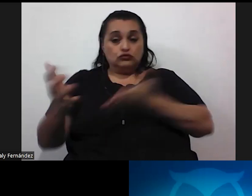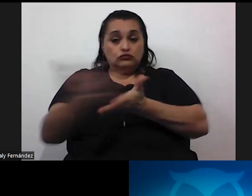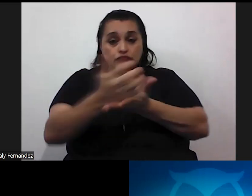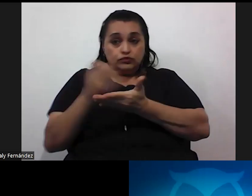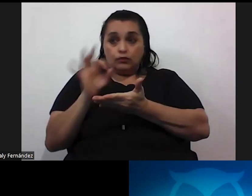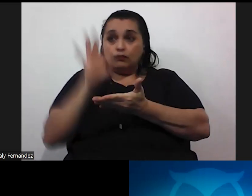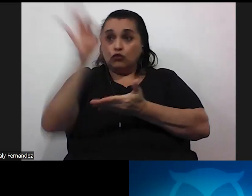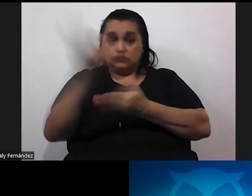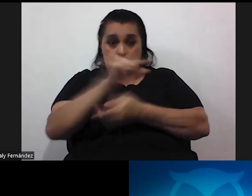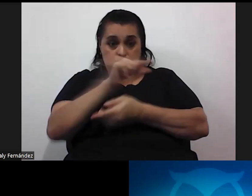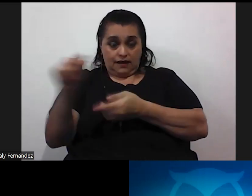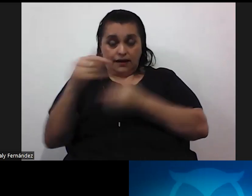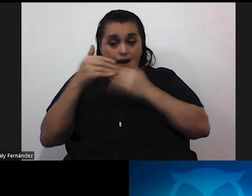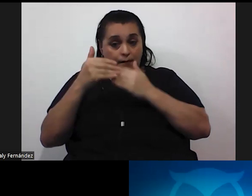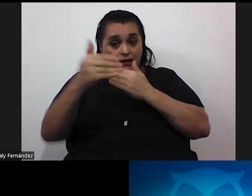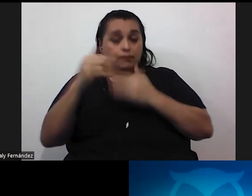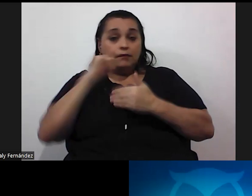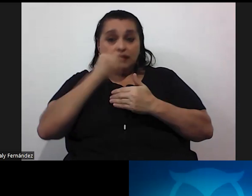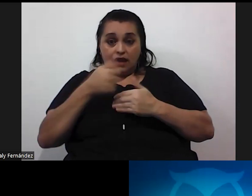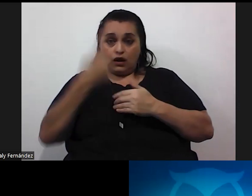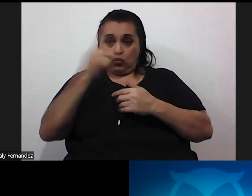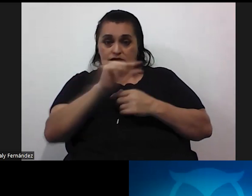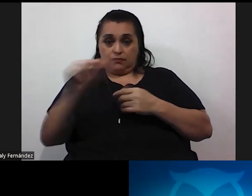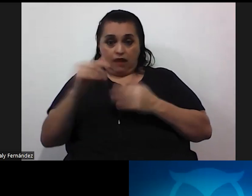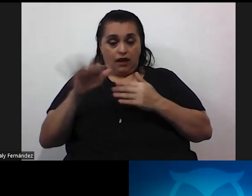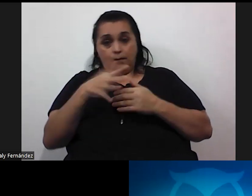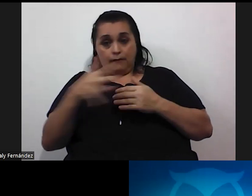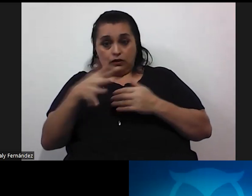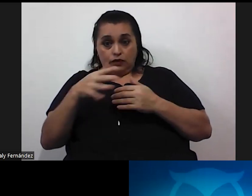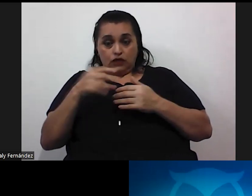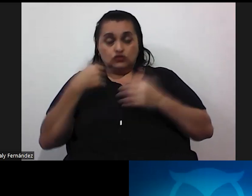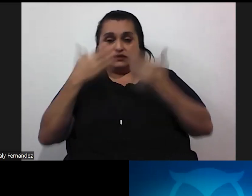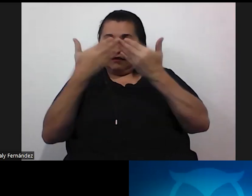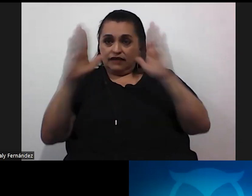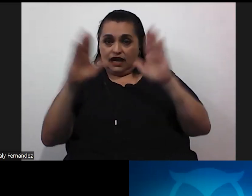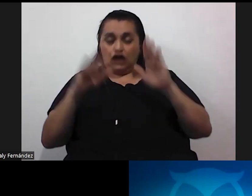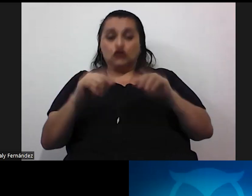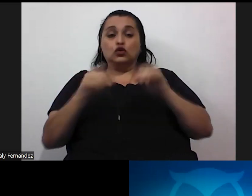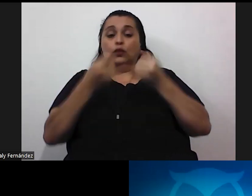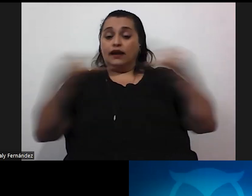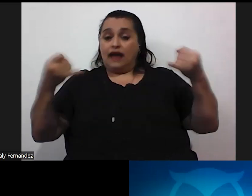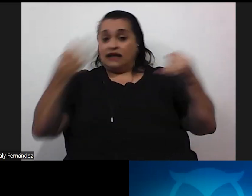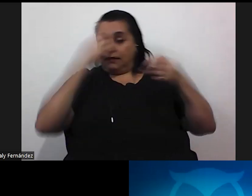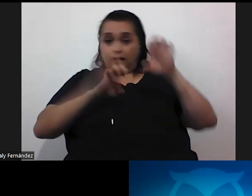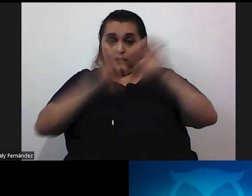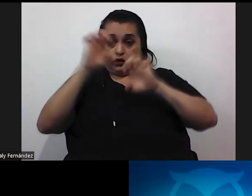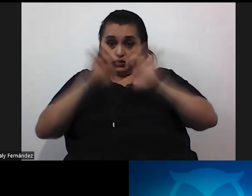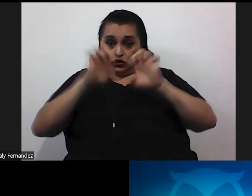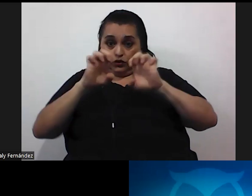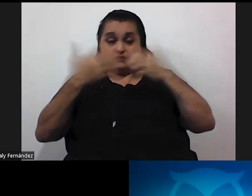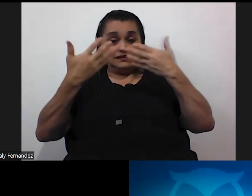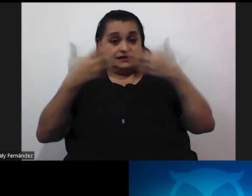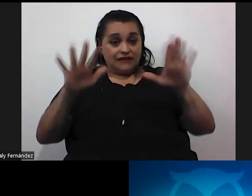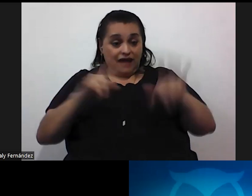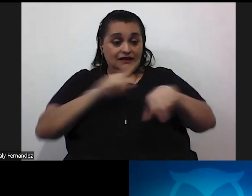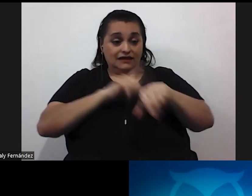semana a partir de mañana durante una semana aproximadamente estará habilitado el enlace para evaluar y una vez pasado